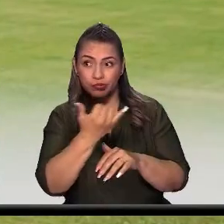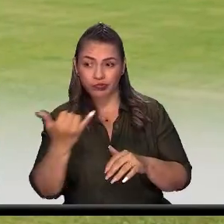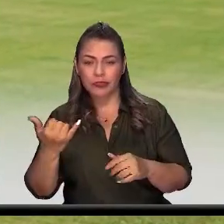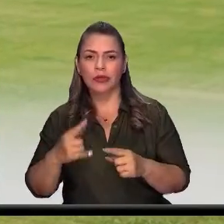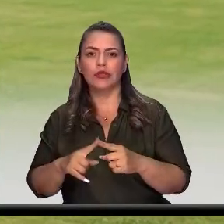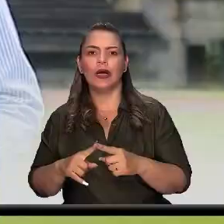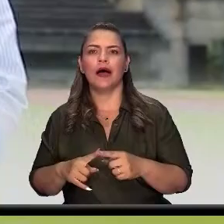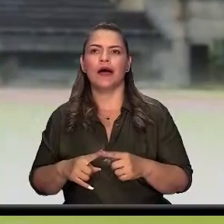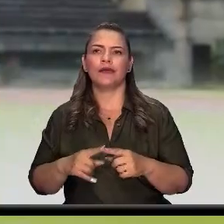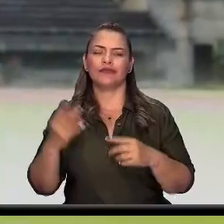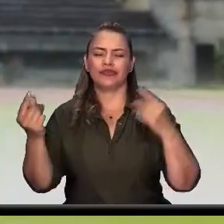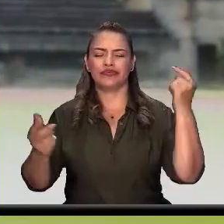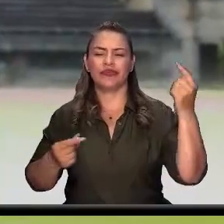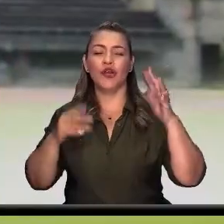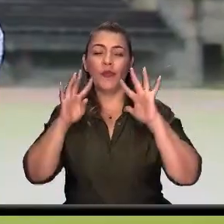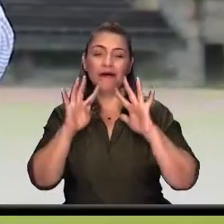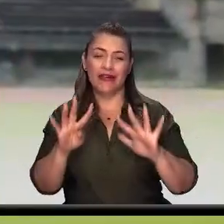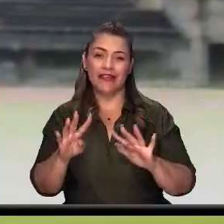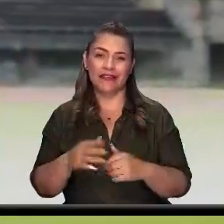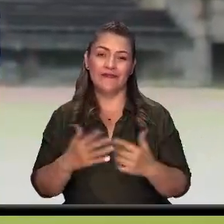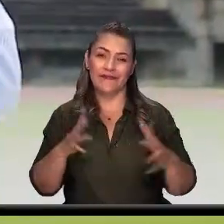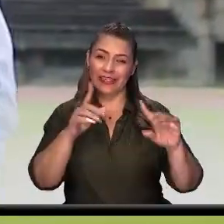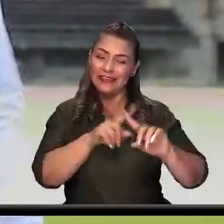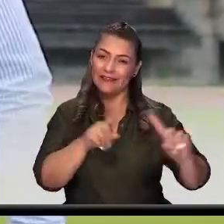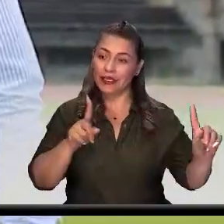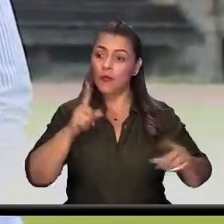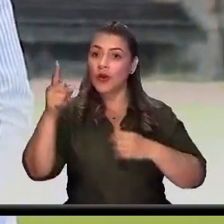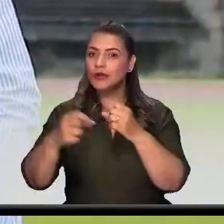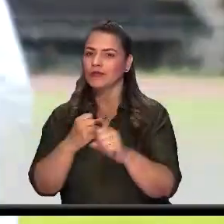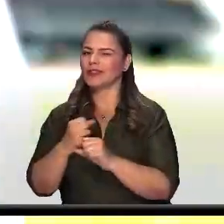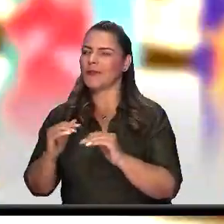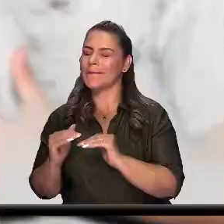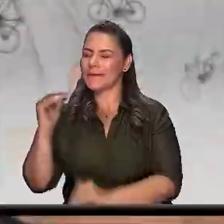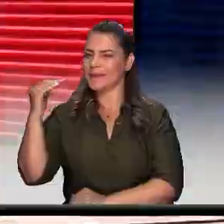una fiesta distinta y el próximo año será mucho mejor